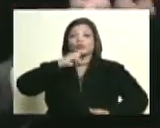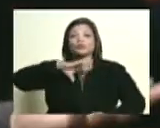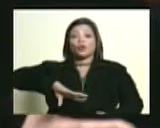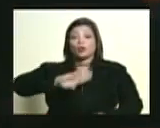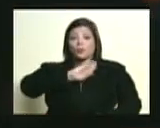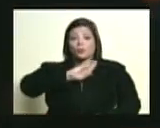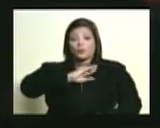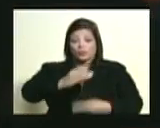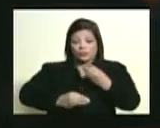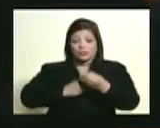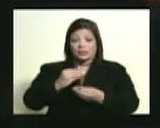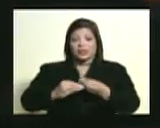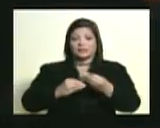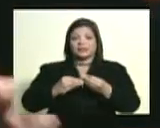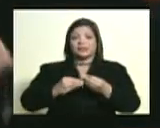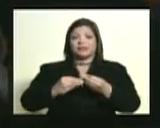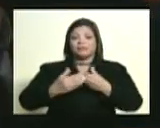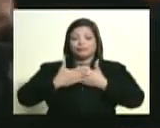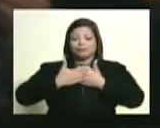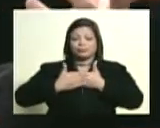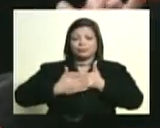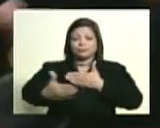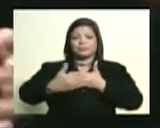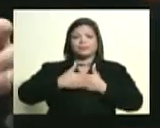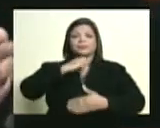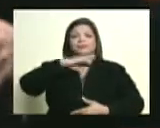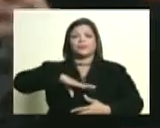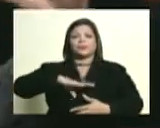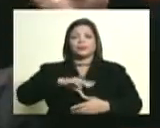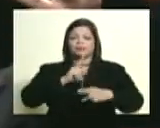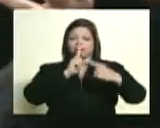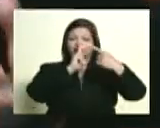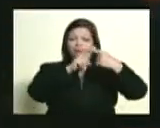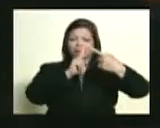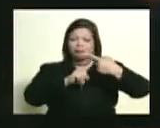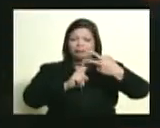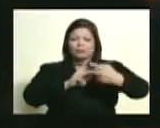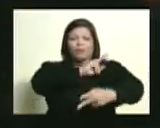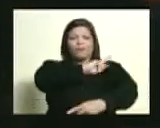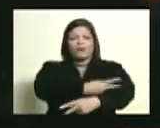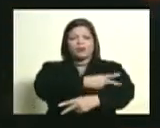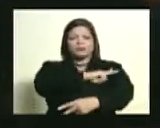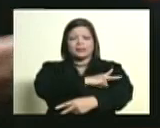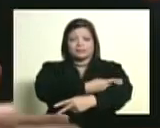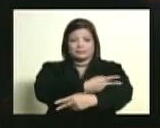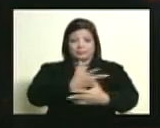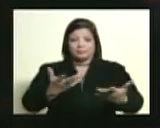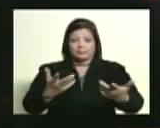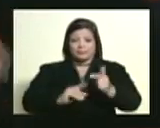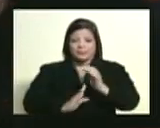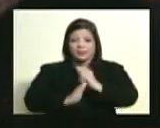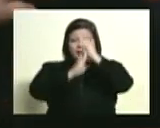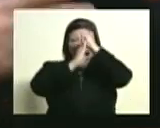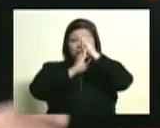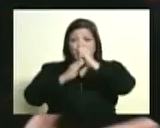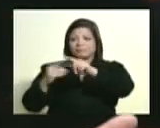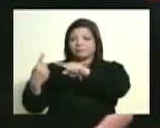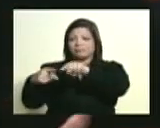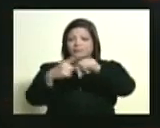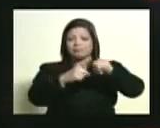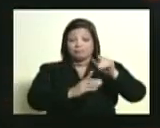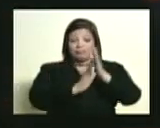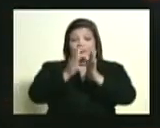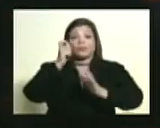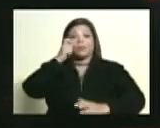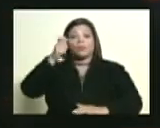manera en que se desencadenan los procesos históricos, en los énfasis, en la fuerza que pueden adquirir, los liderazgos que pueden enrumbar a nuevo pueblo.